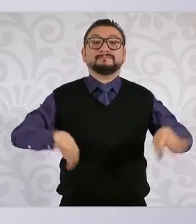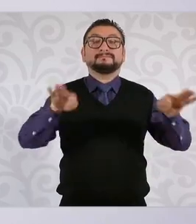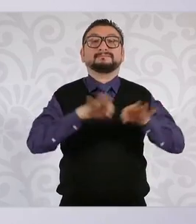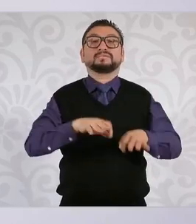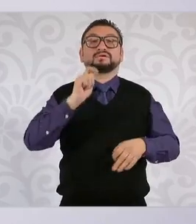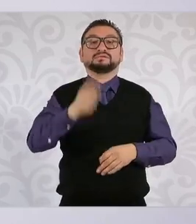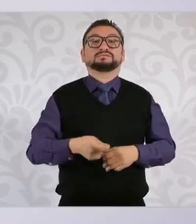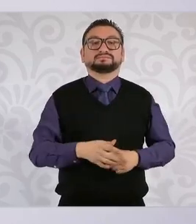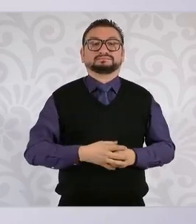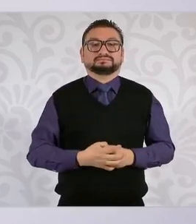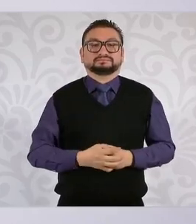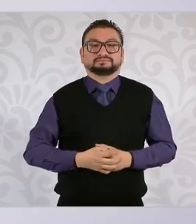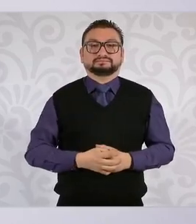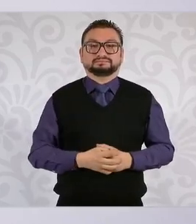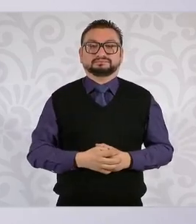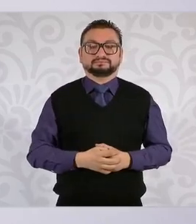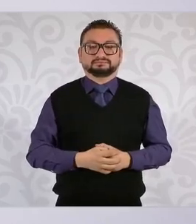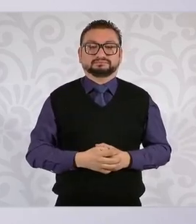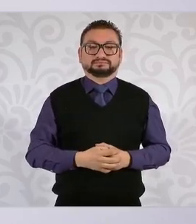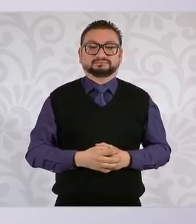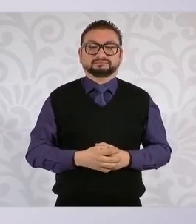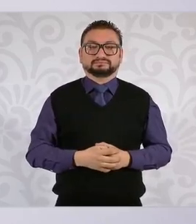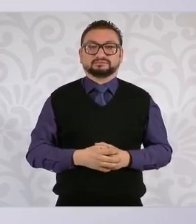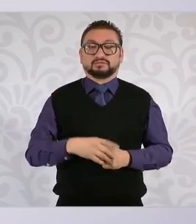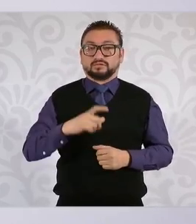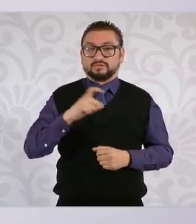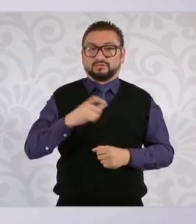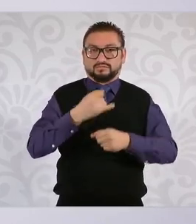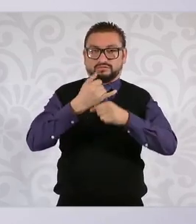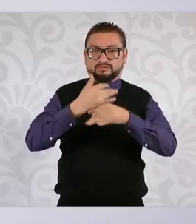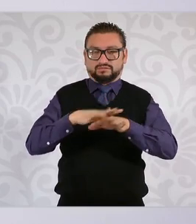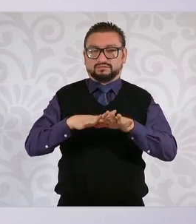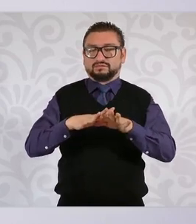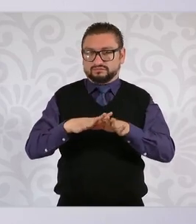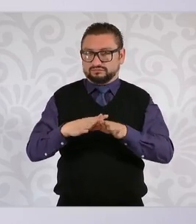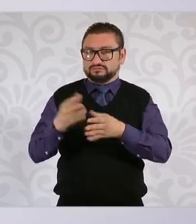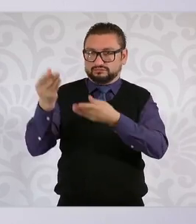tema del informe de Estados Unidos,